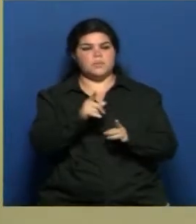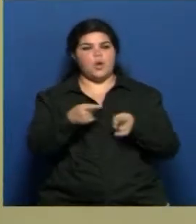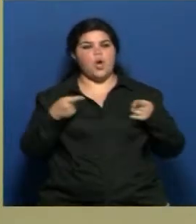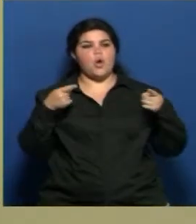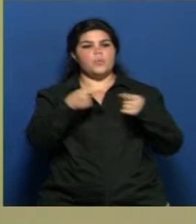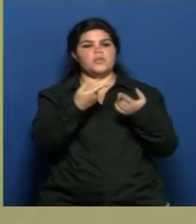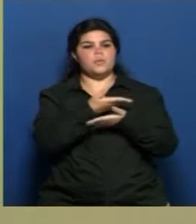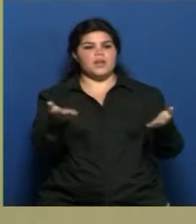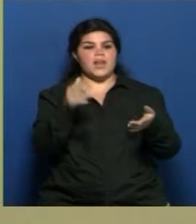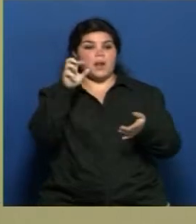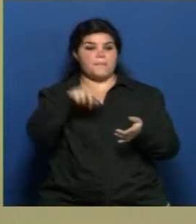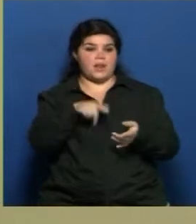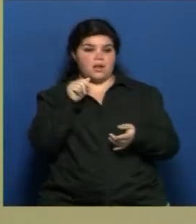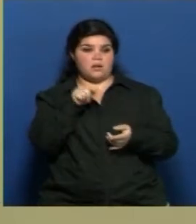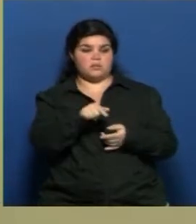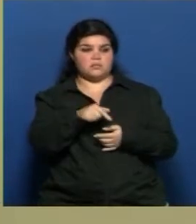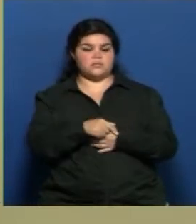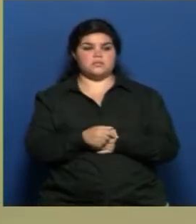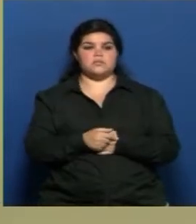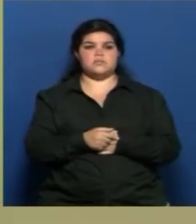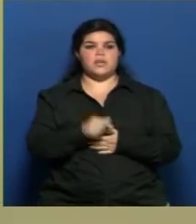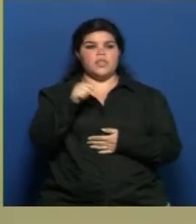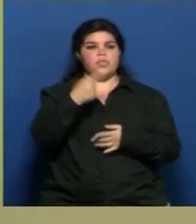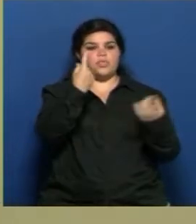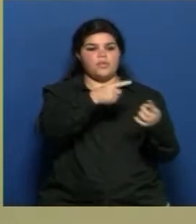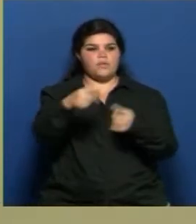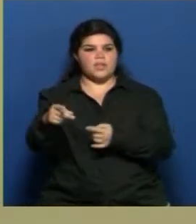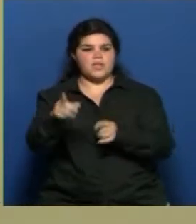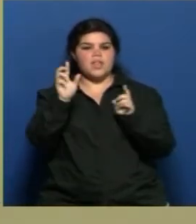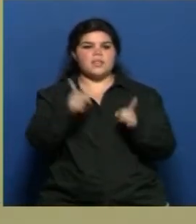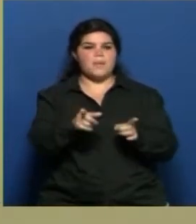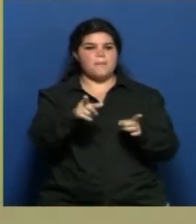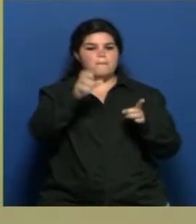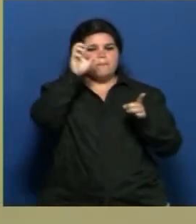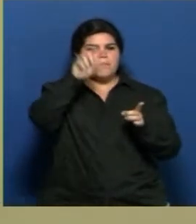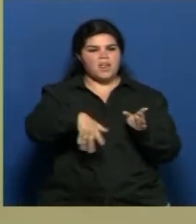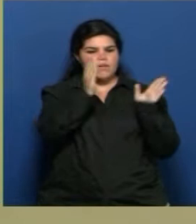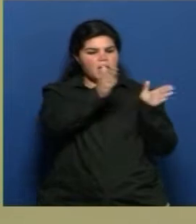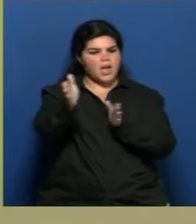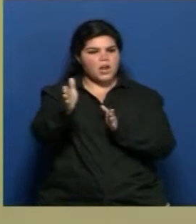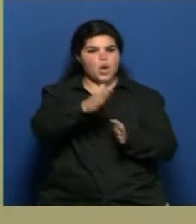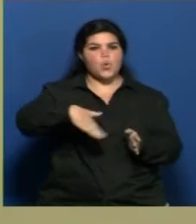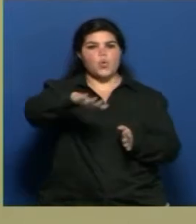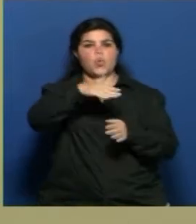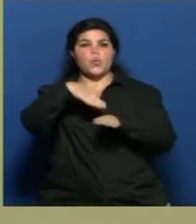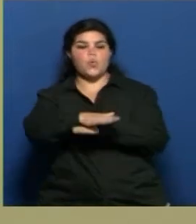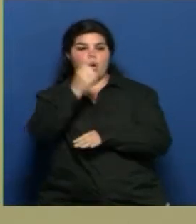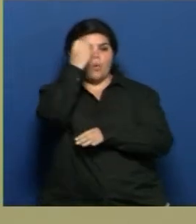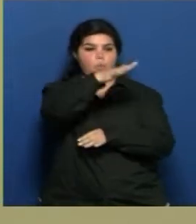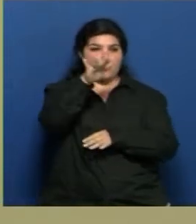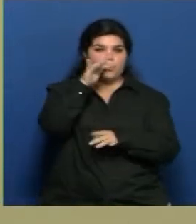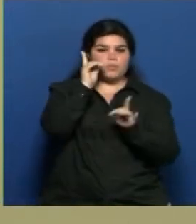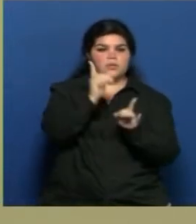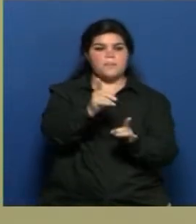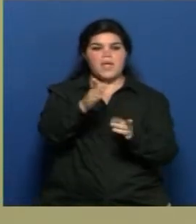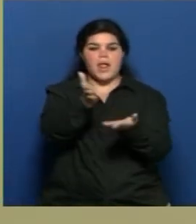macro me parece el plan es diferenciar, dividir, planificar las zonas rurales, urbanas y las zonas de interfaz. Que